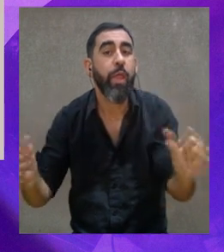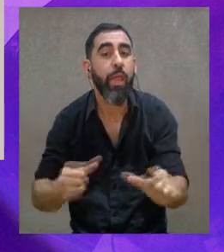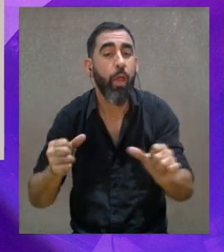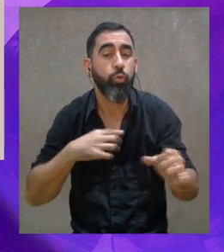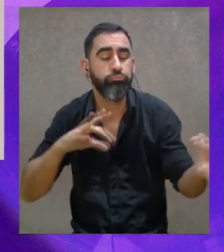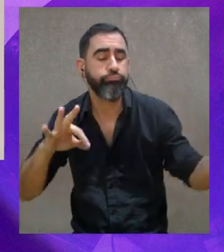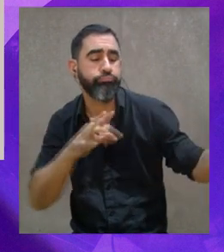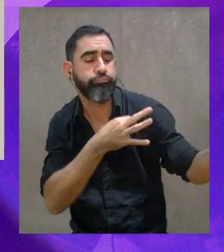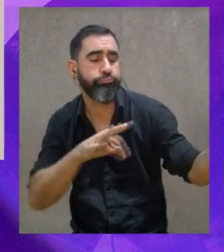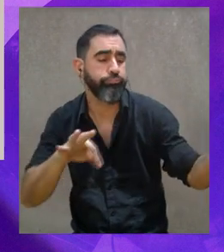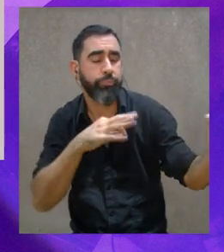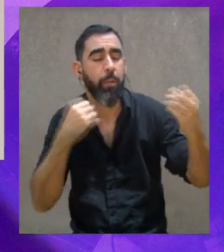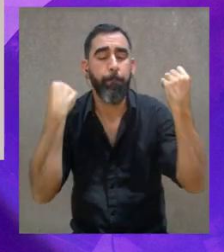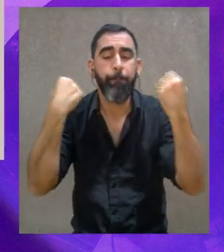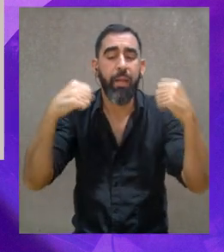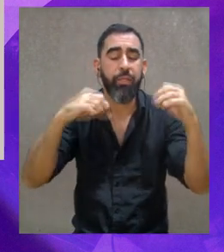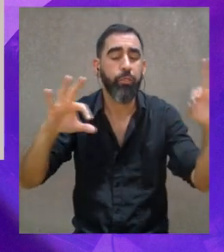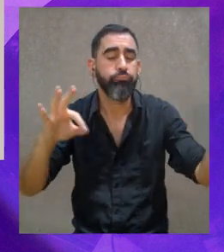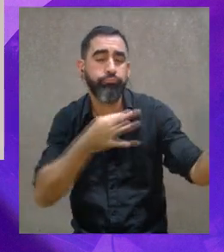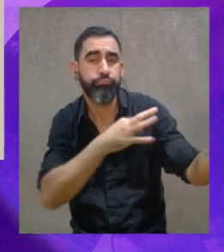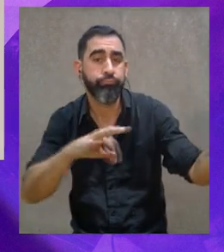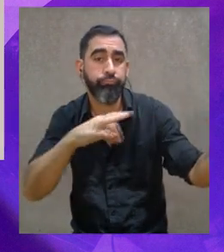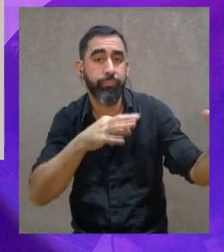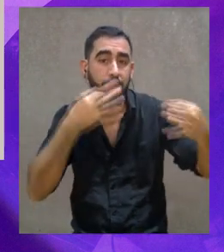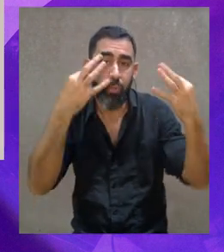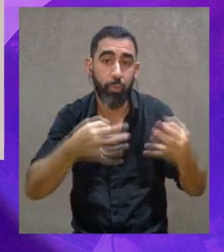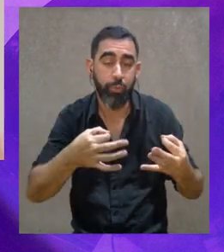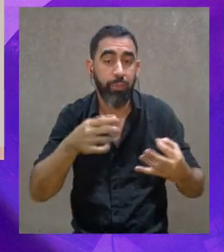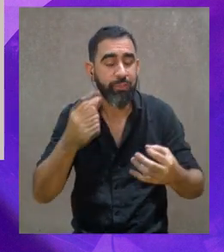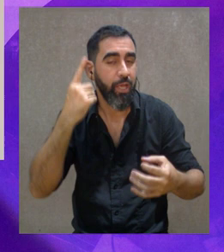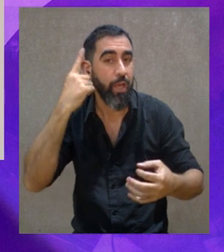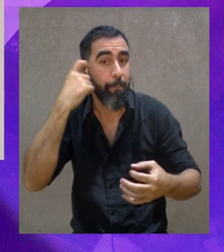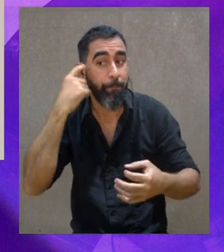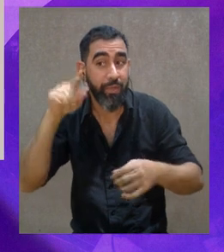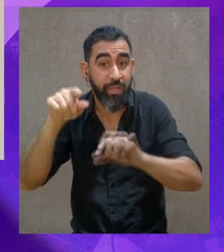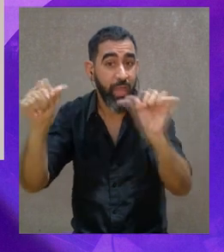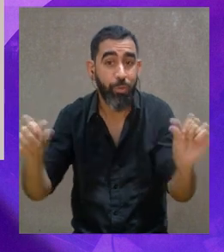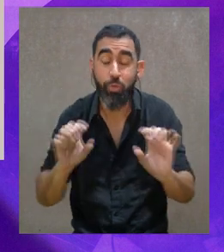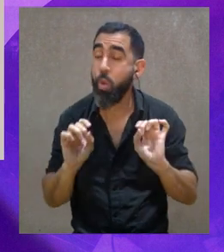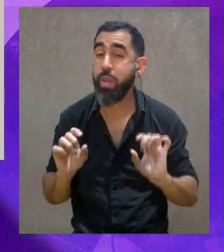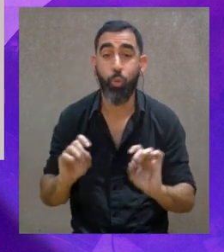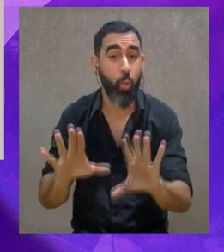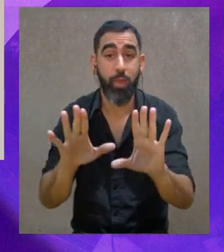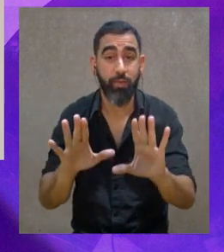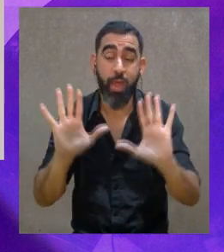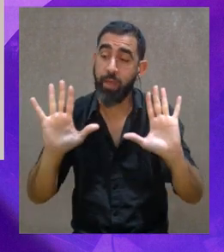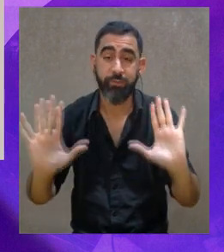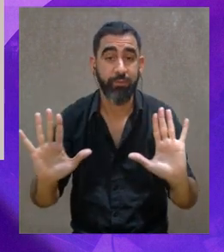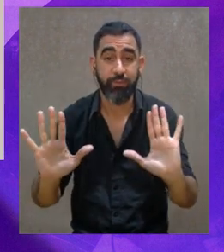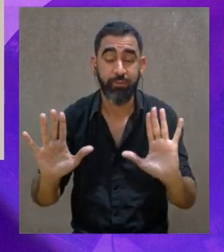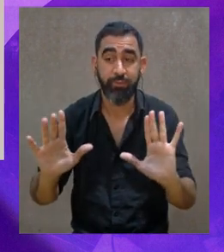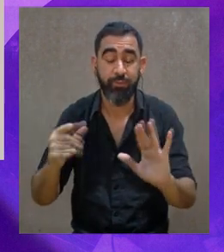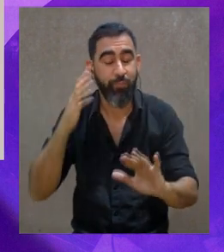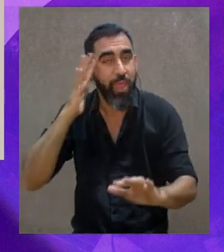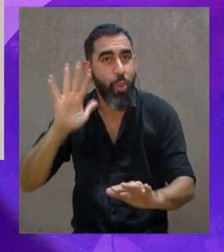verdad que muchas veces estas áreas no han sido suficientemente tal vez valoradas en la educación formal. Entonces